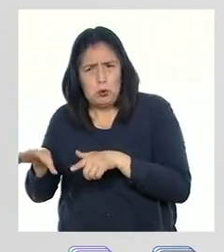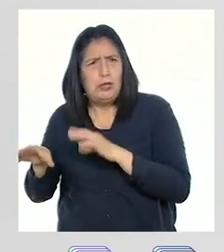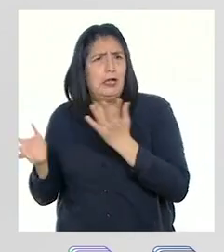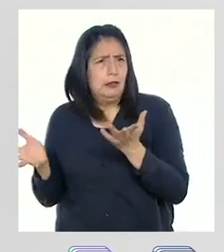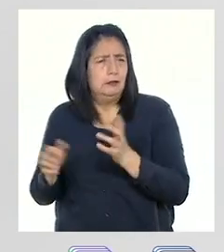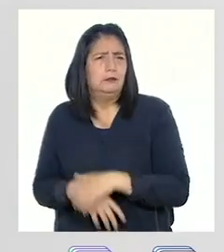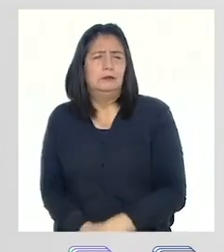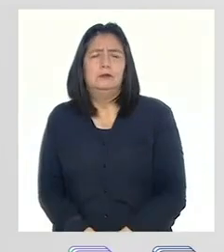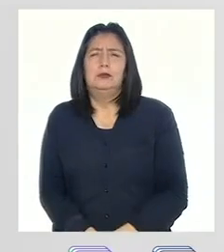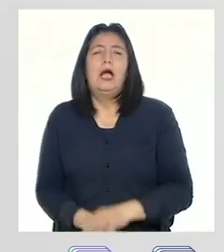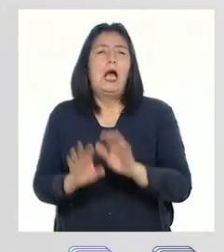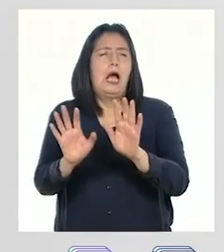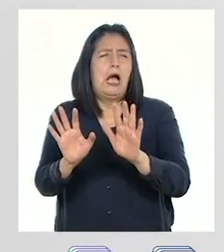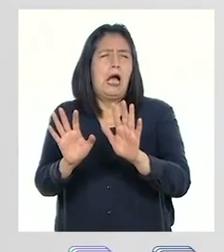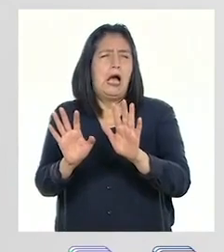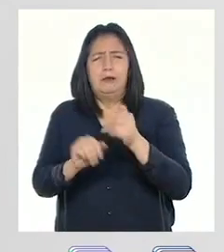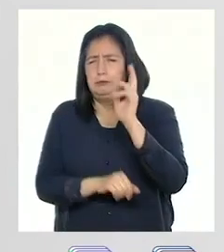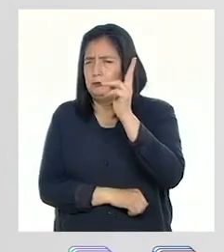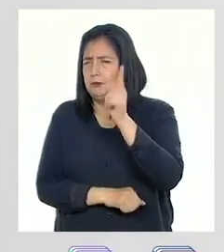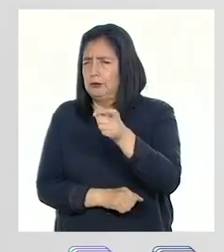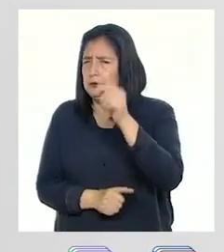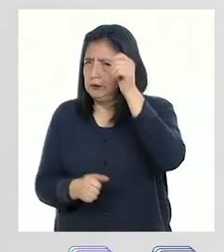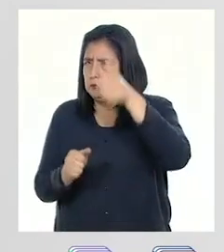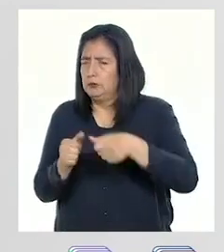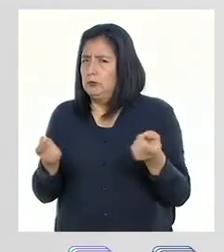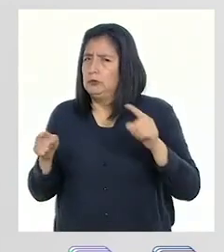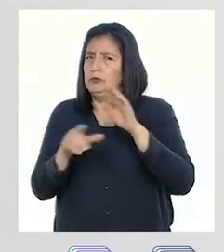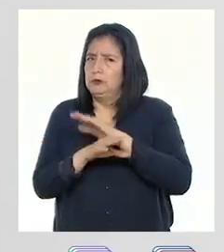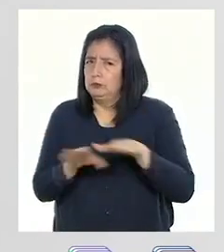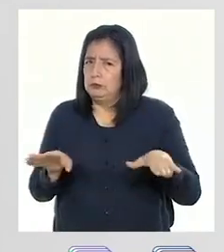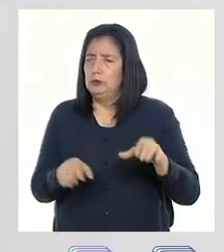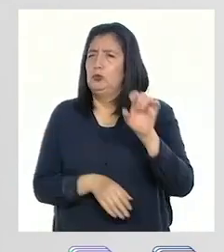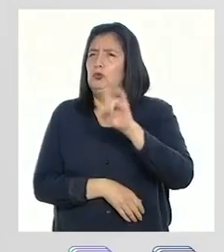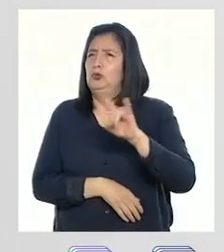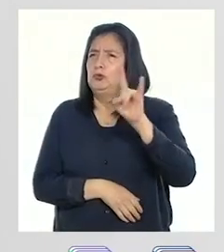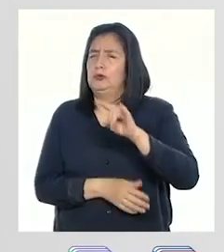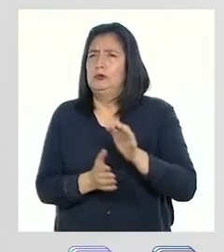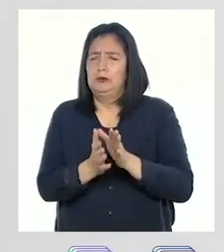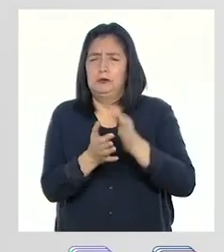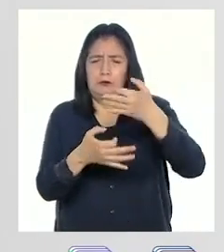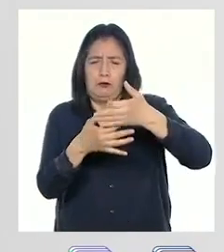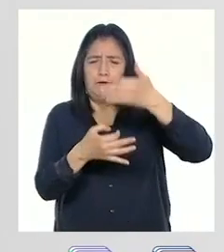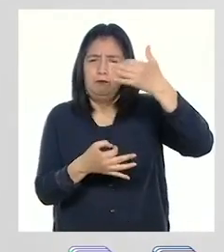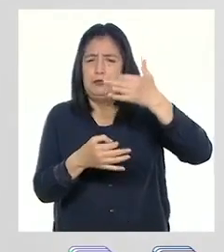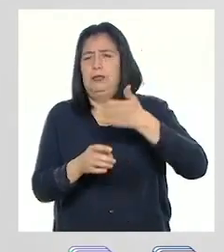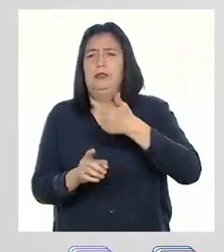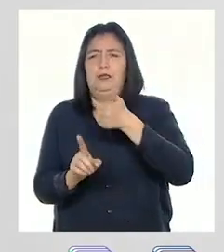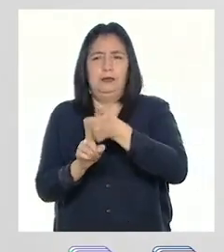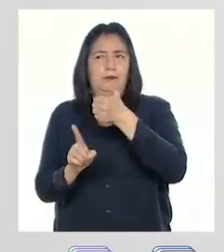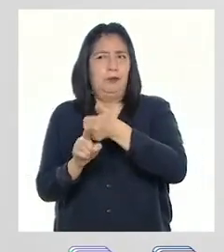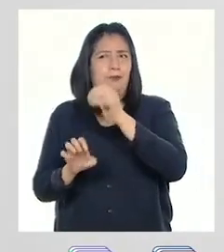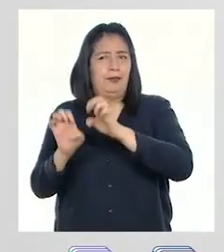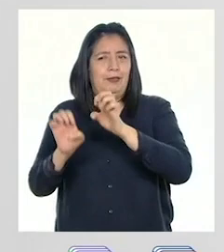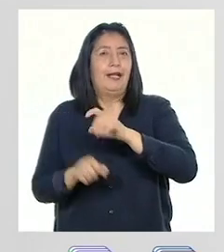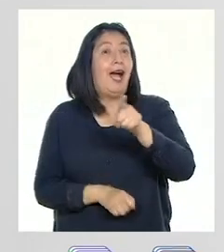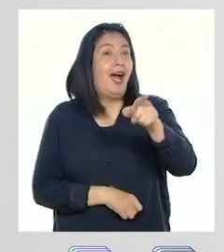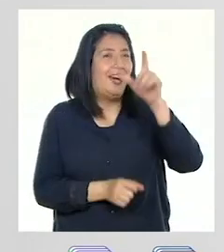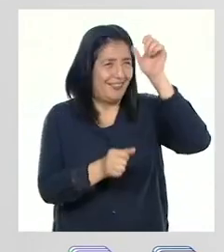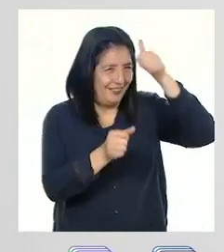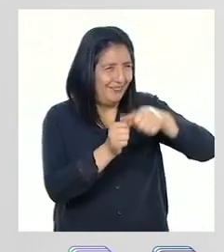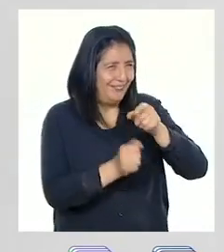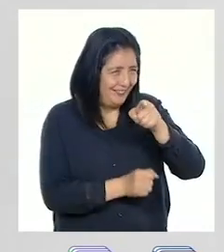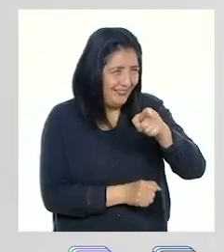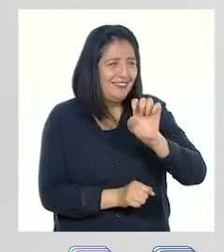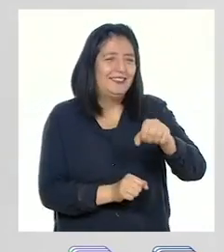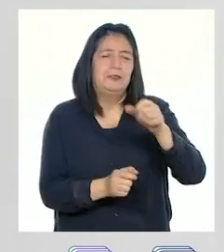específico. Profesor, y recuerden que al terminar debemos utilizar nuestra ficha de autoevaluación. ¡Ajá! ¡Te acordaste,